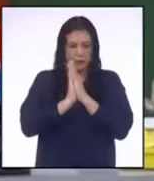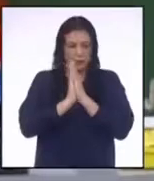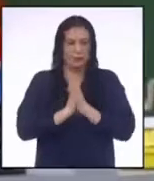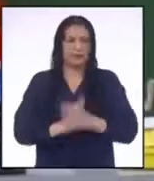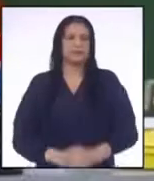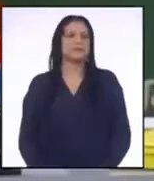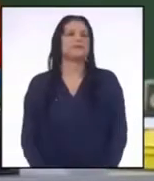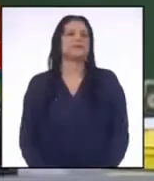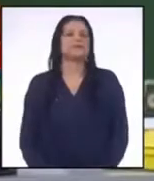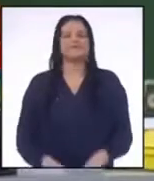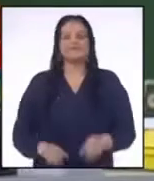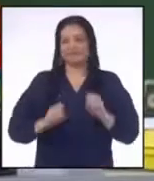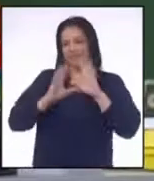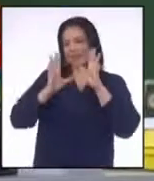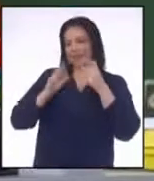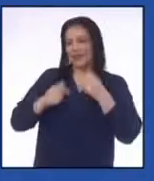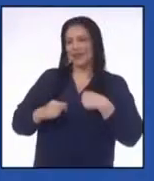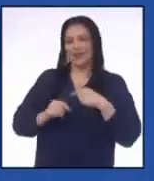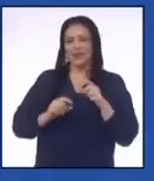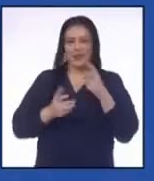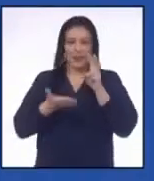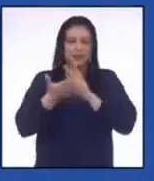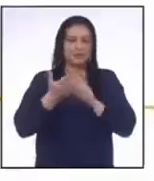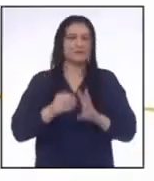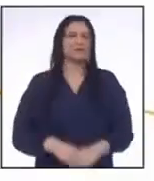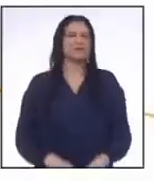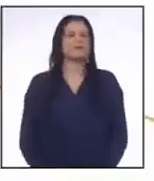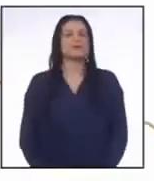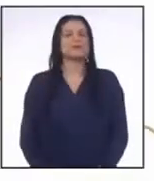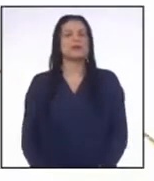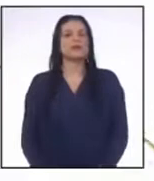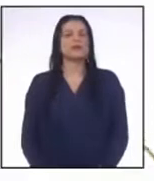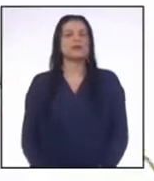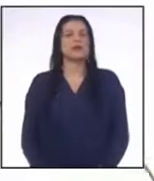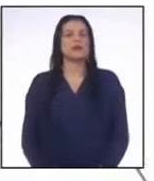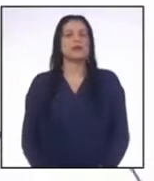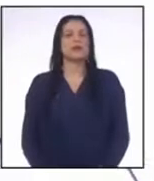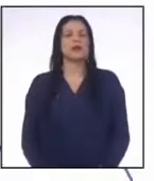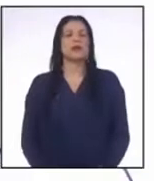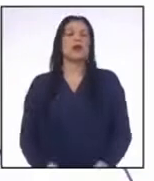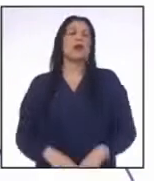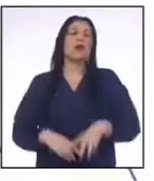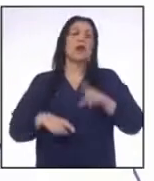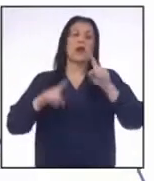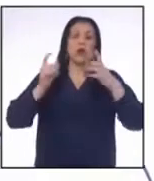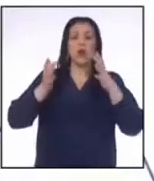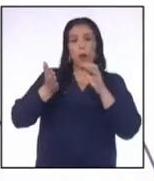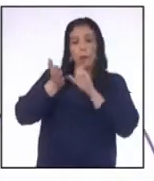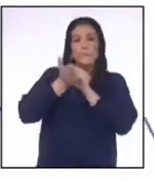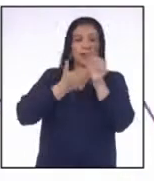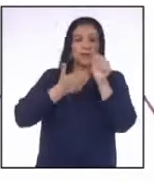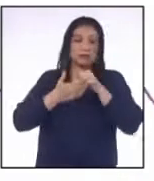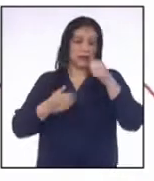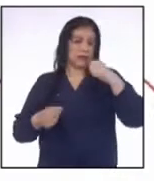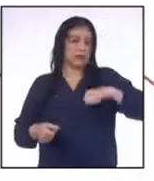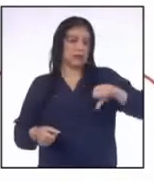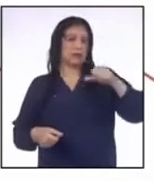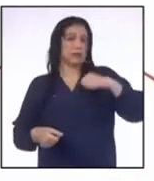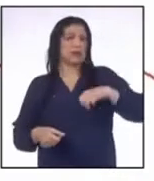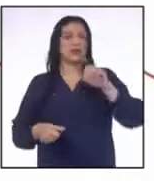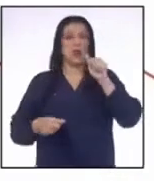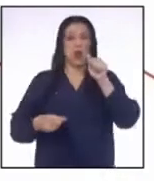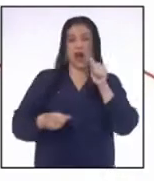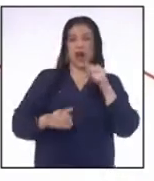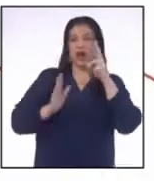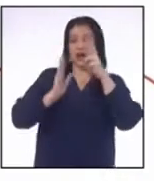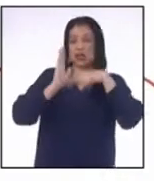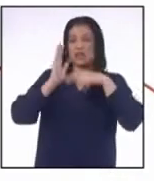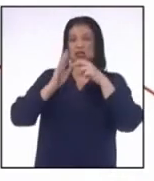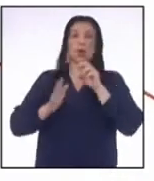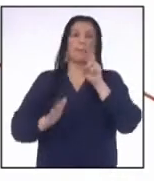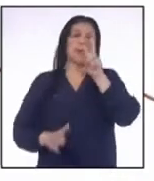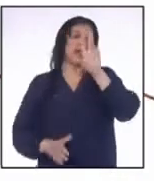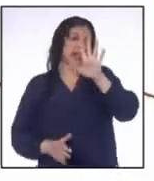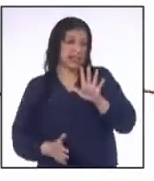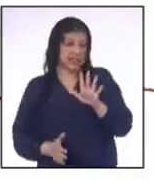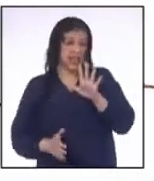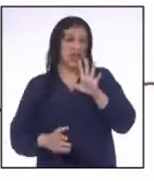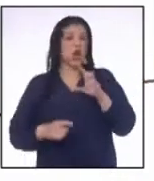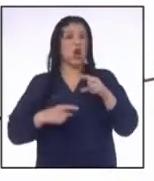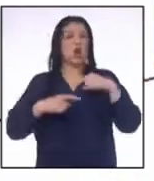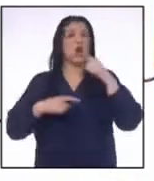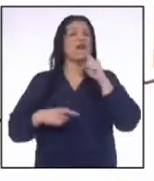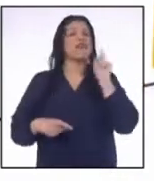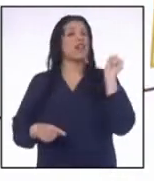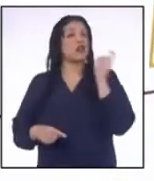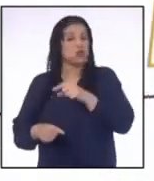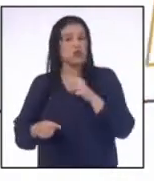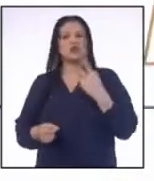favor Claro que sí, profesora En un determinado mes El municipio A registró 25 denuncias de conflicto entre